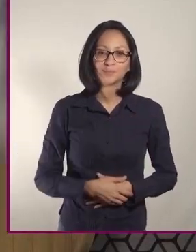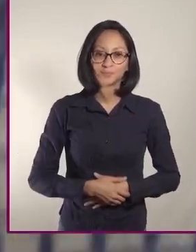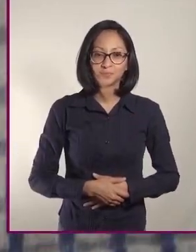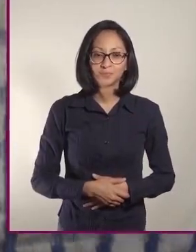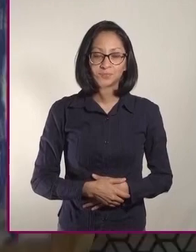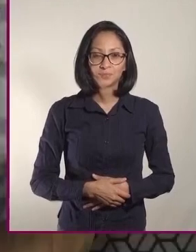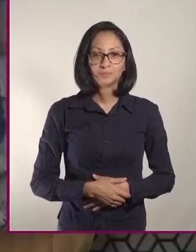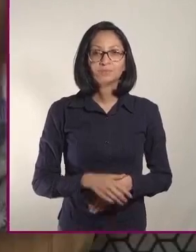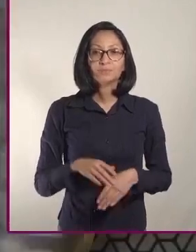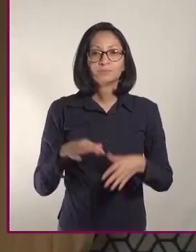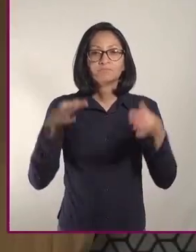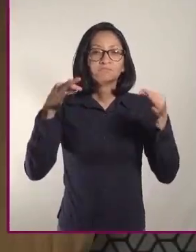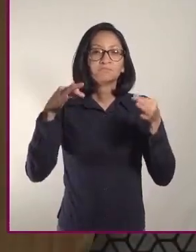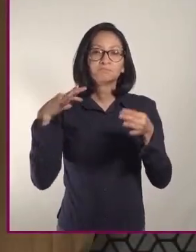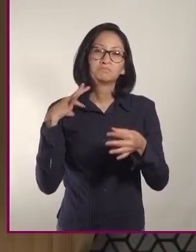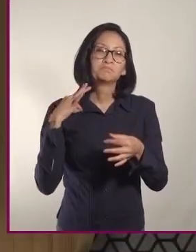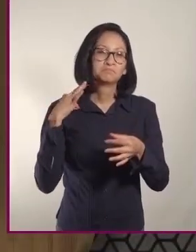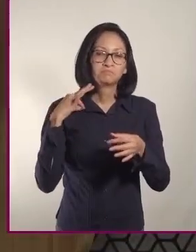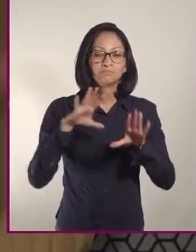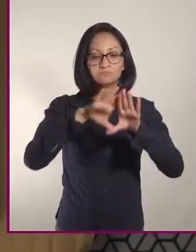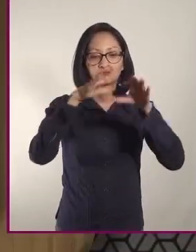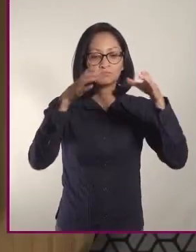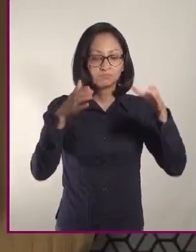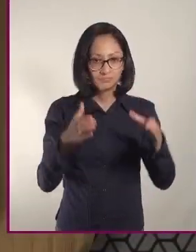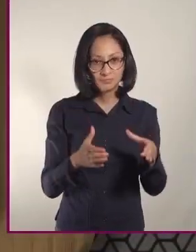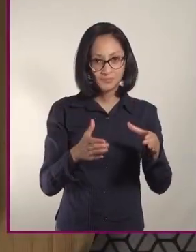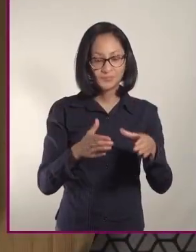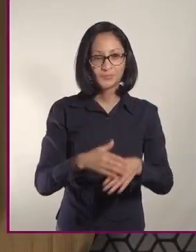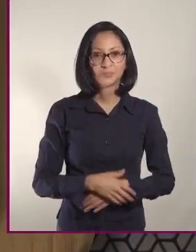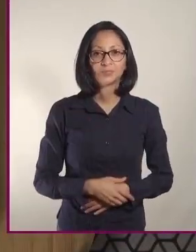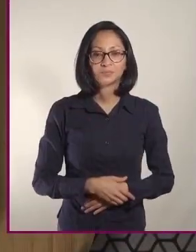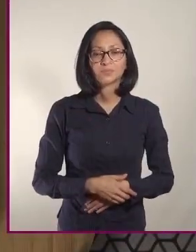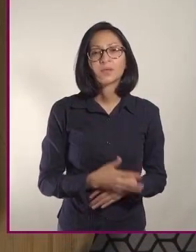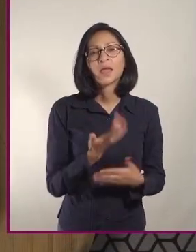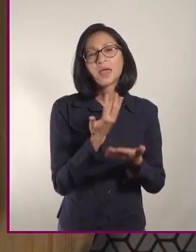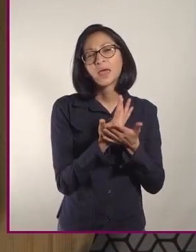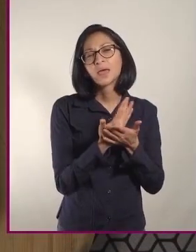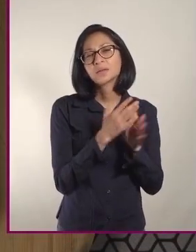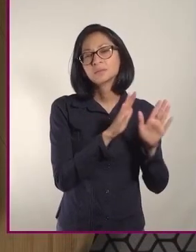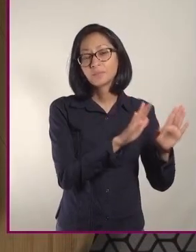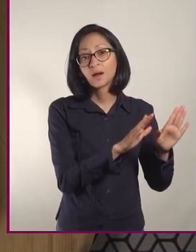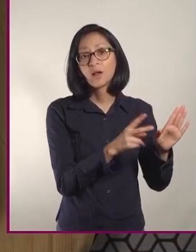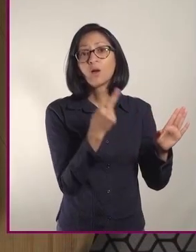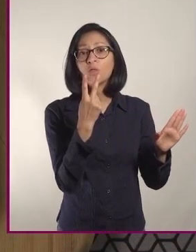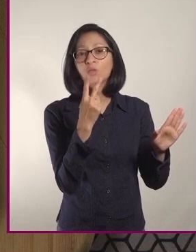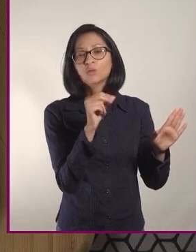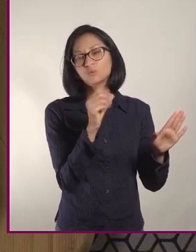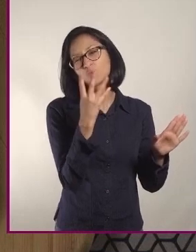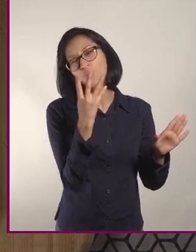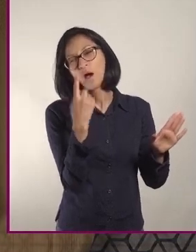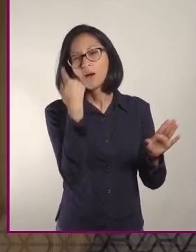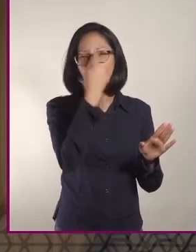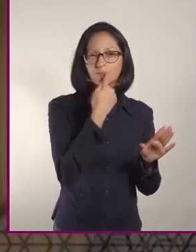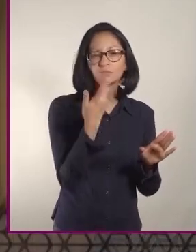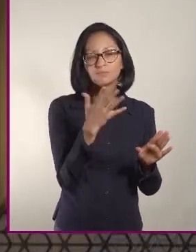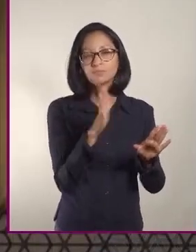Cúbrelo con un trapo limpio Déjalo reposar de 2 a 4 horas